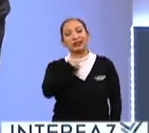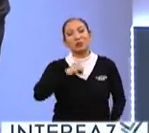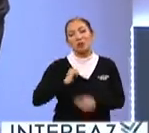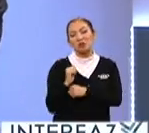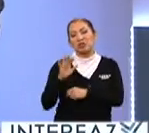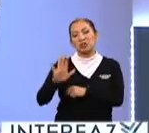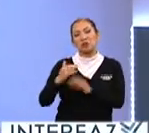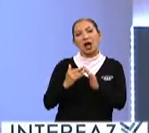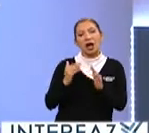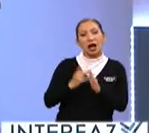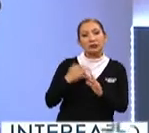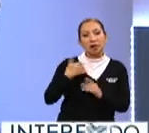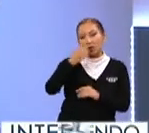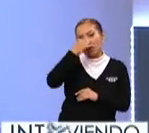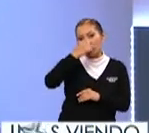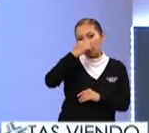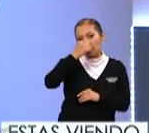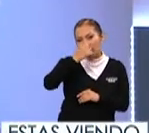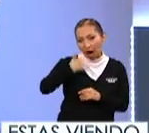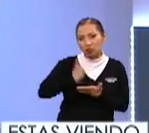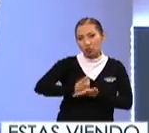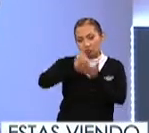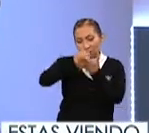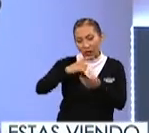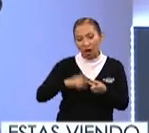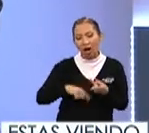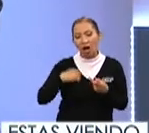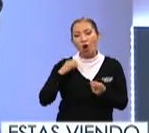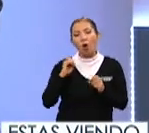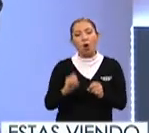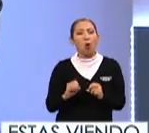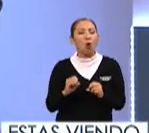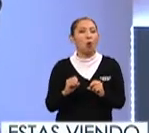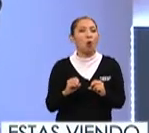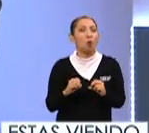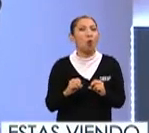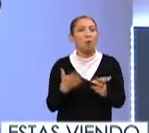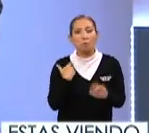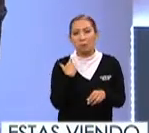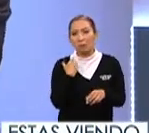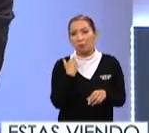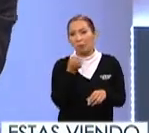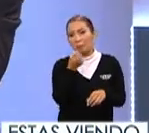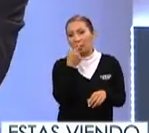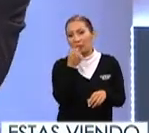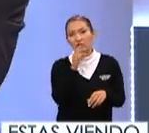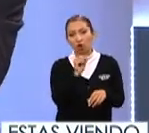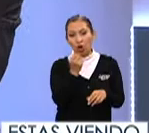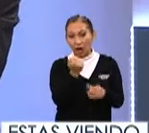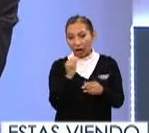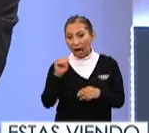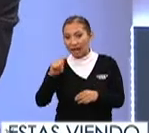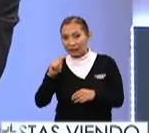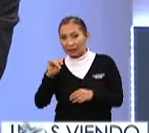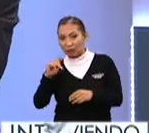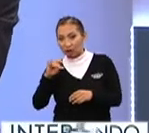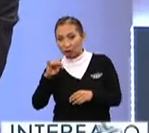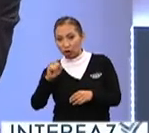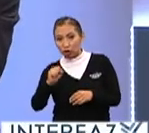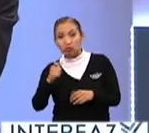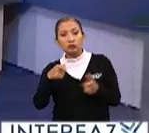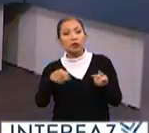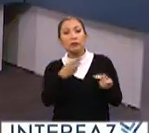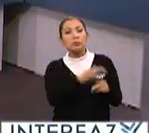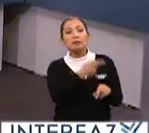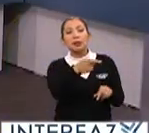su bolso puede ser antigripales cualquier cantidad de medicinas que no necesariamente son antibacteriales ¿qué